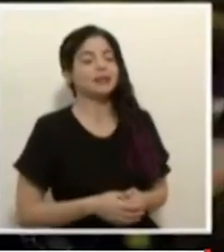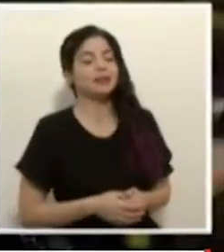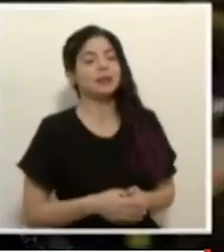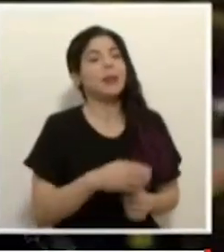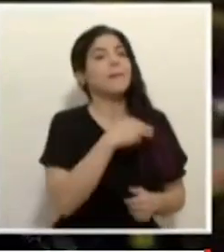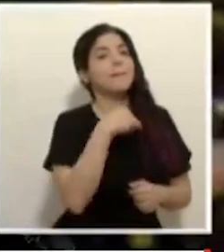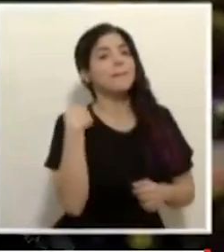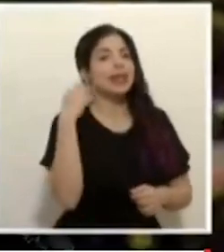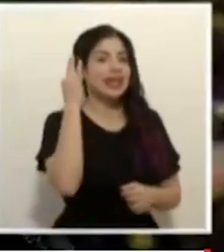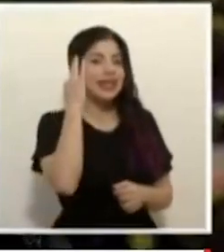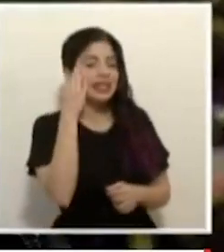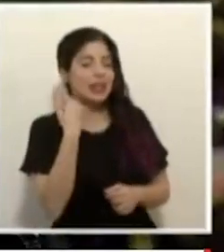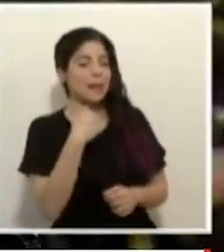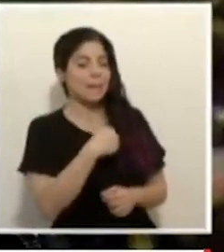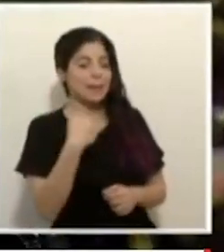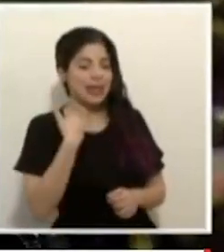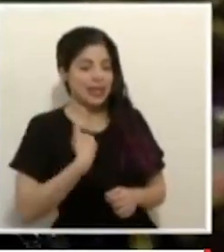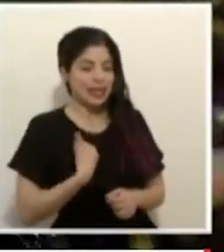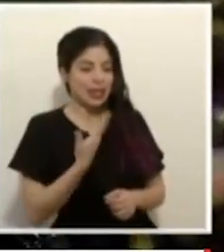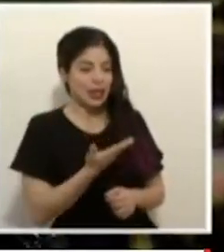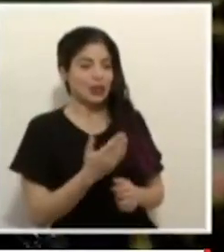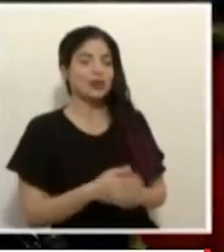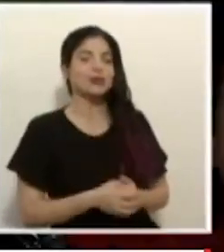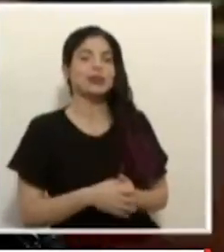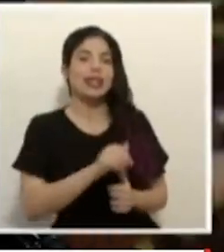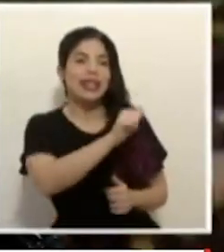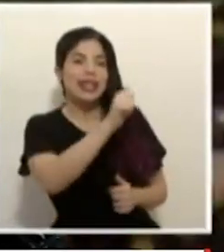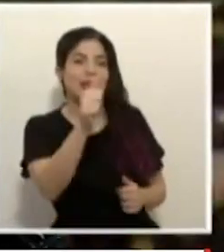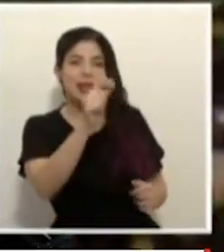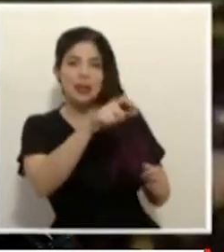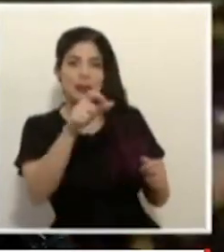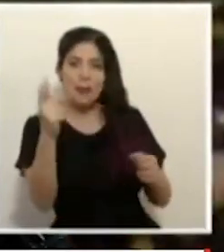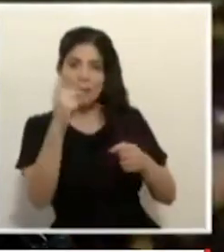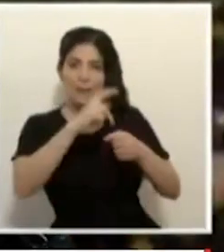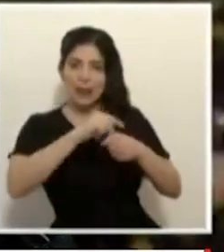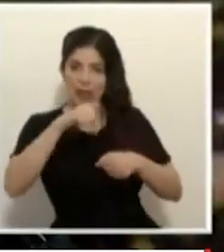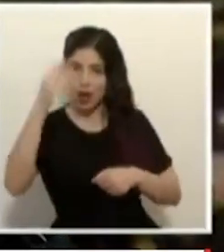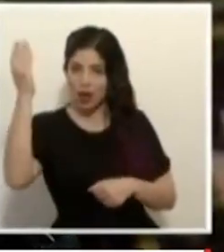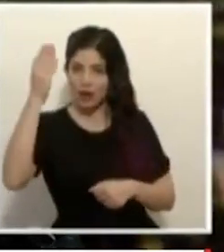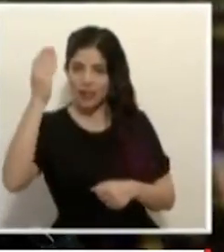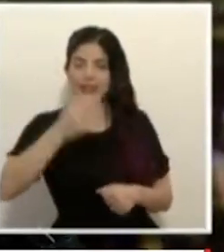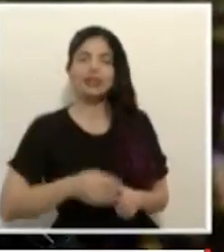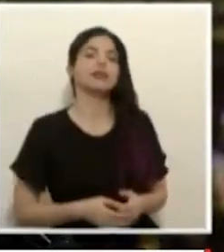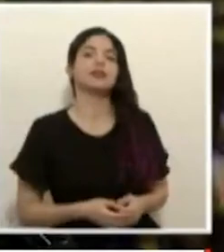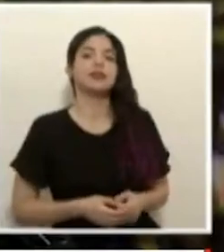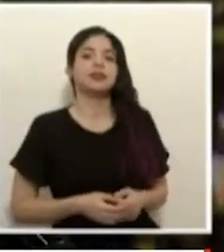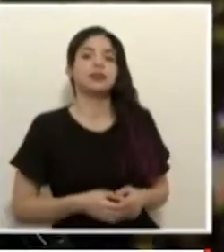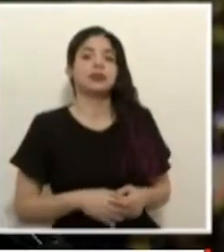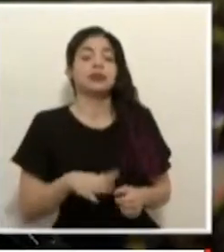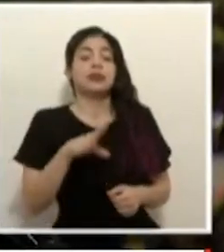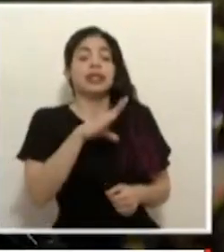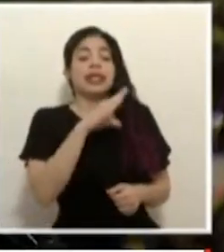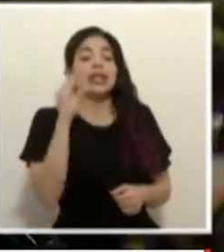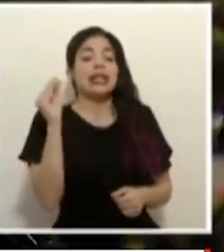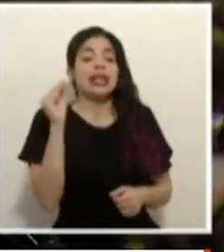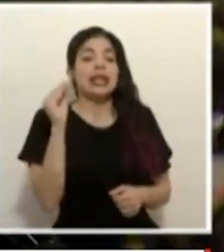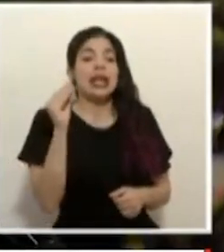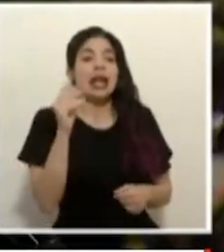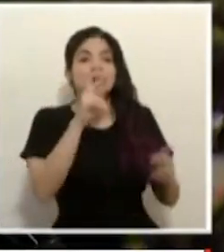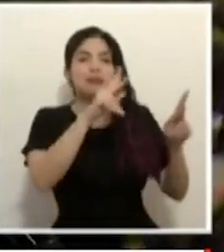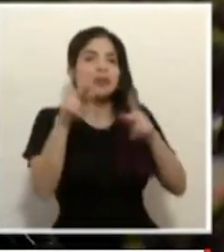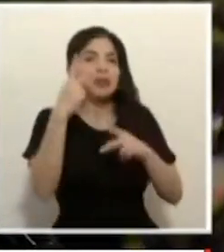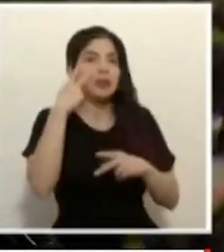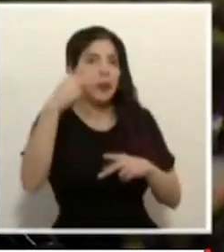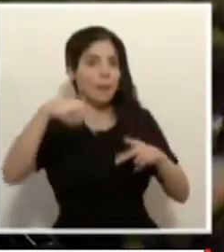señora ministra, señor ministro y demás participantes en esta conferencia de hoy y a quienes siguen esta